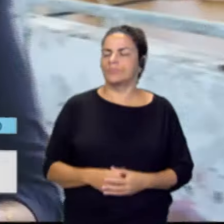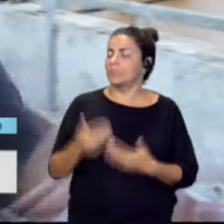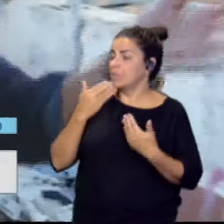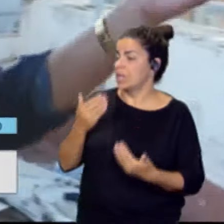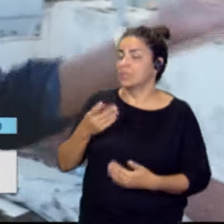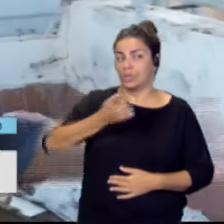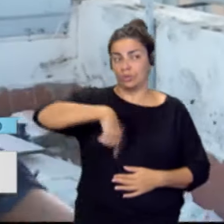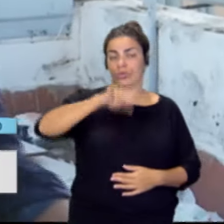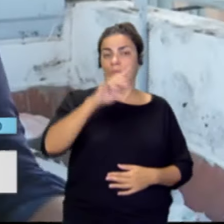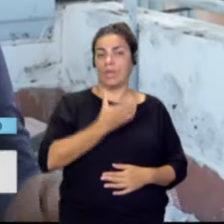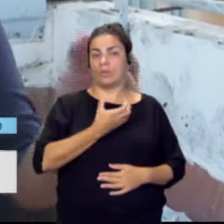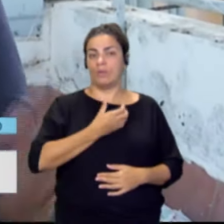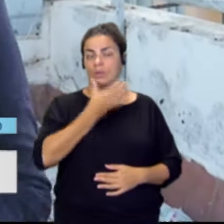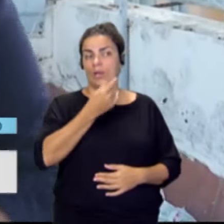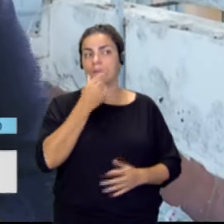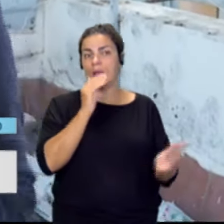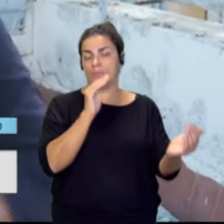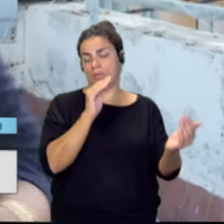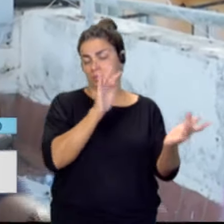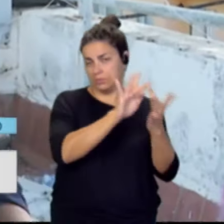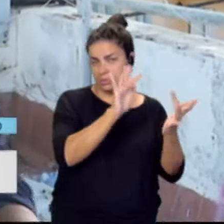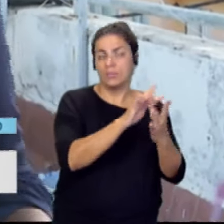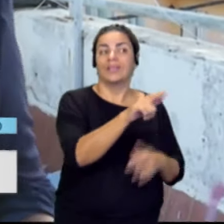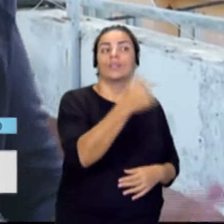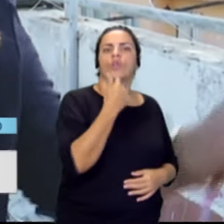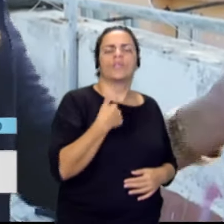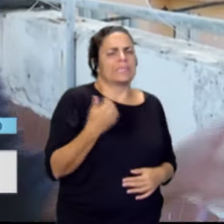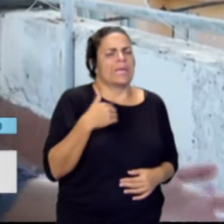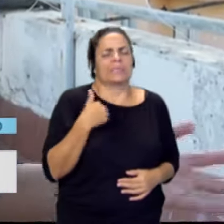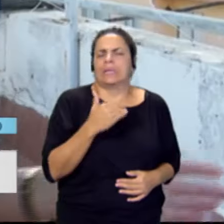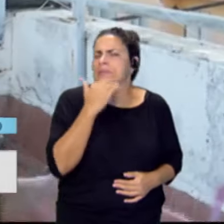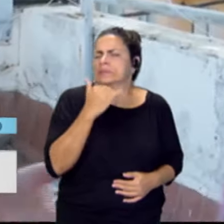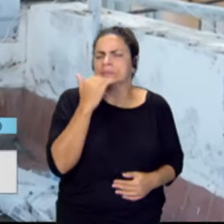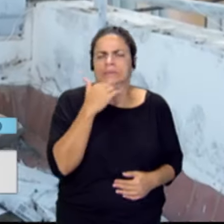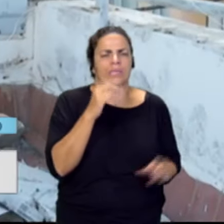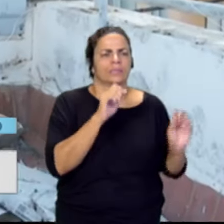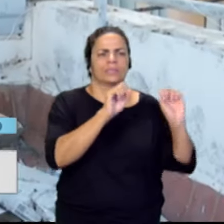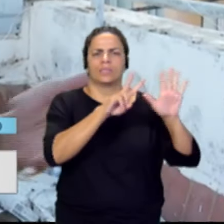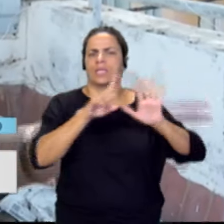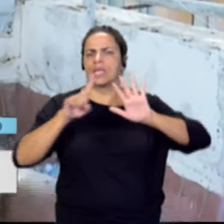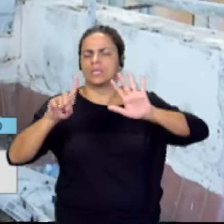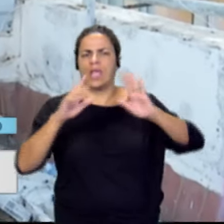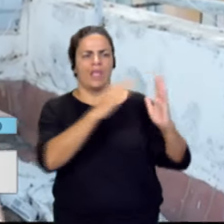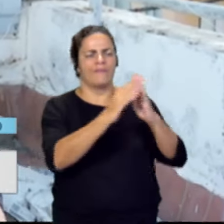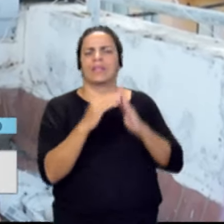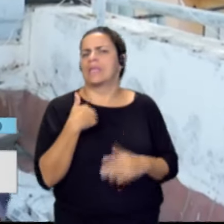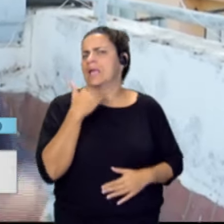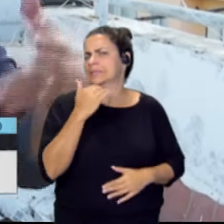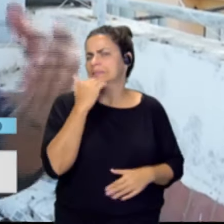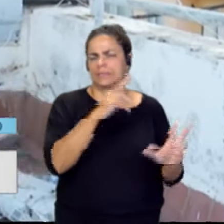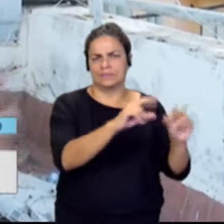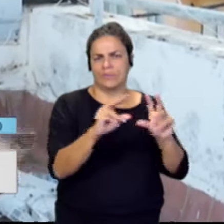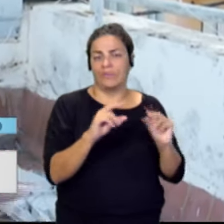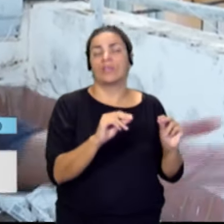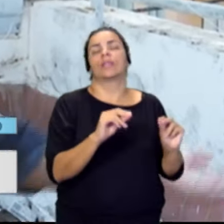Ayuntamiento de Las Palmas de Gran Canaria que nos dice que ya está prácticamente terminadas esas 76 viviendas y que espera